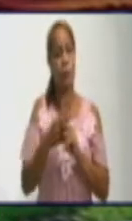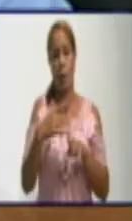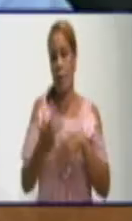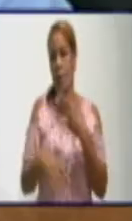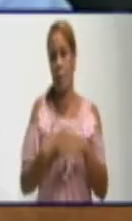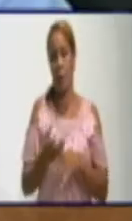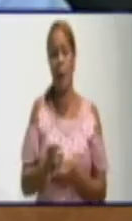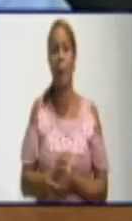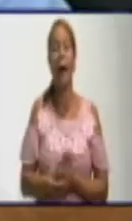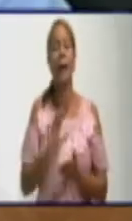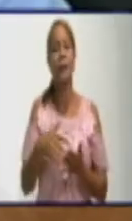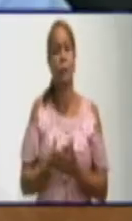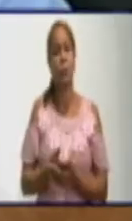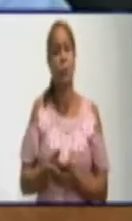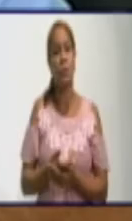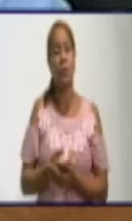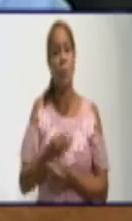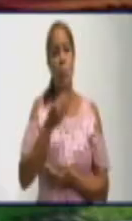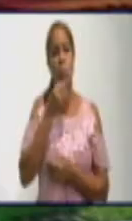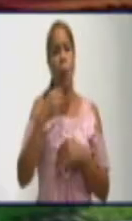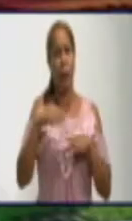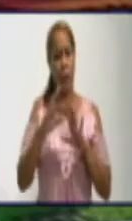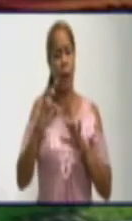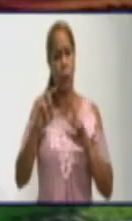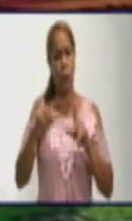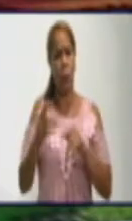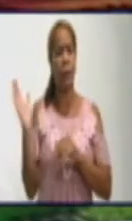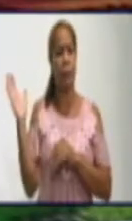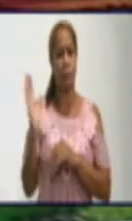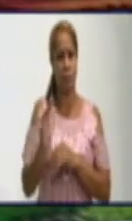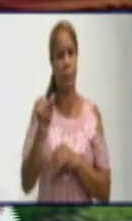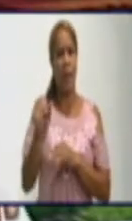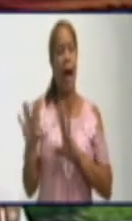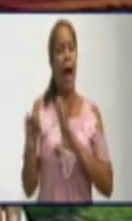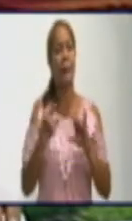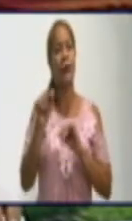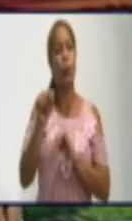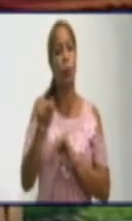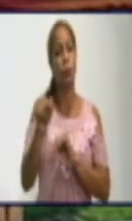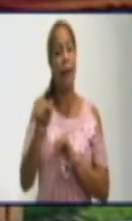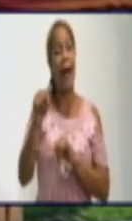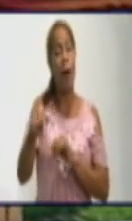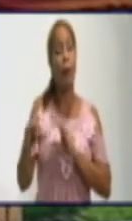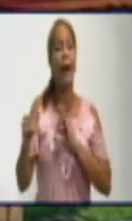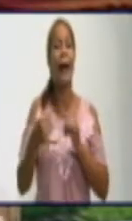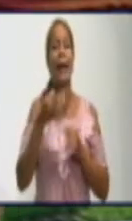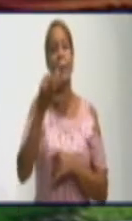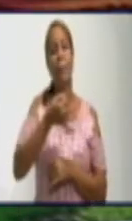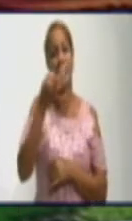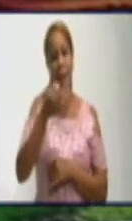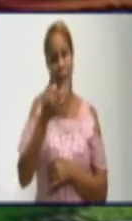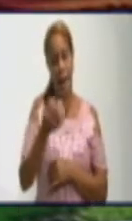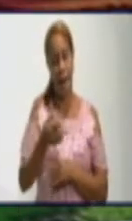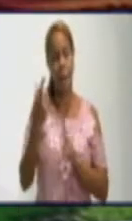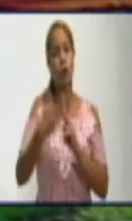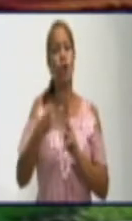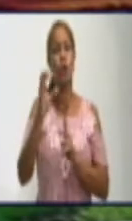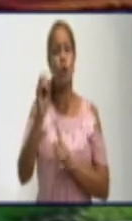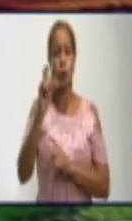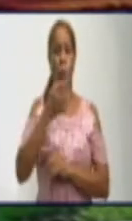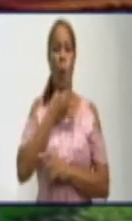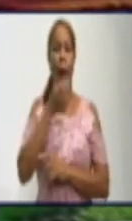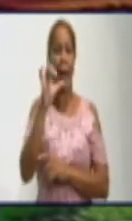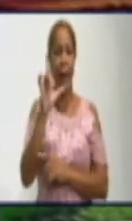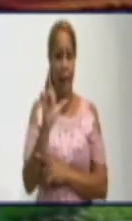Millán. Quizás volvamos contigo en el transcurso del programa. Voy al diálogo con Joel Ramírez, director comercial de